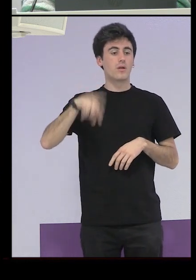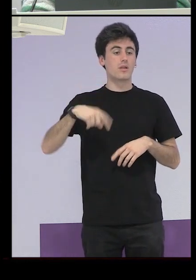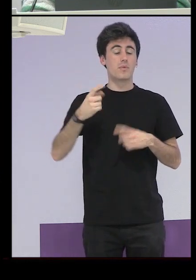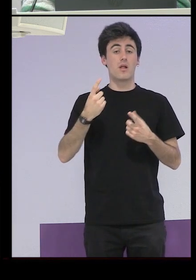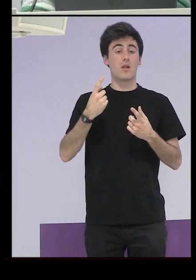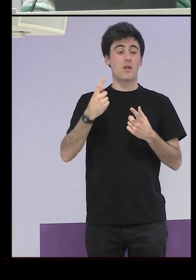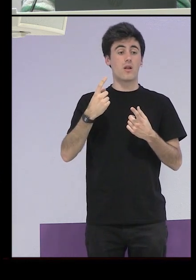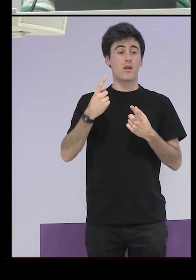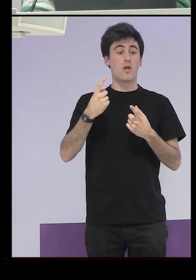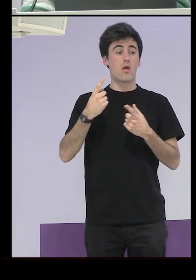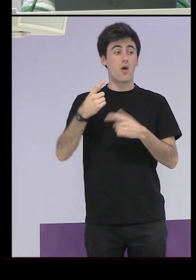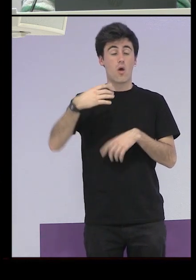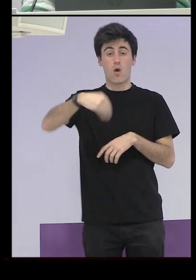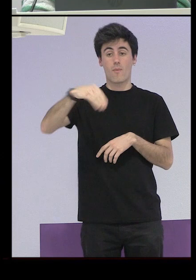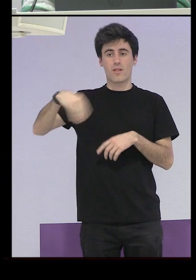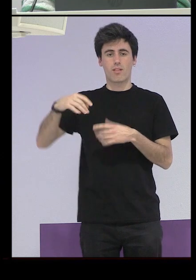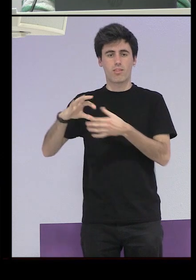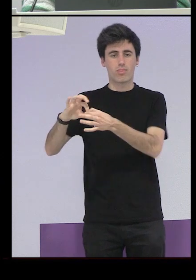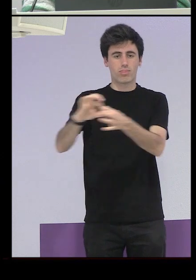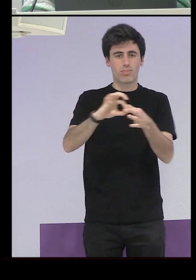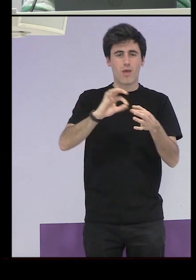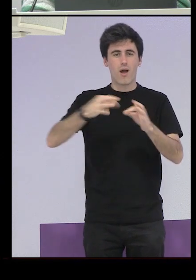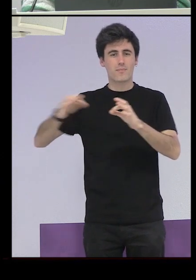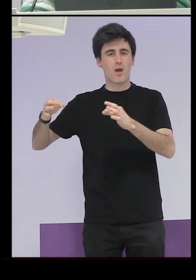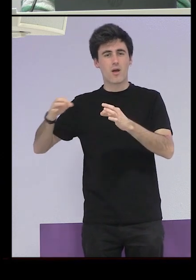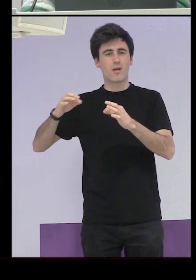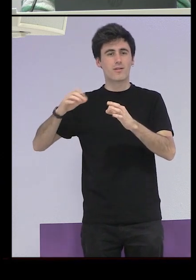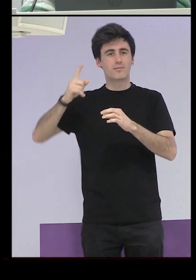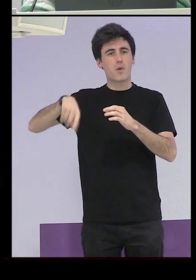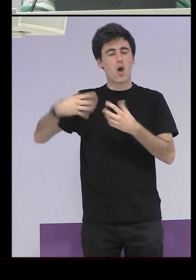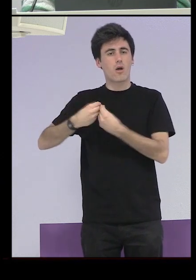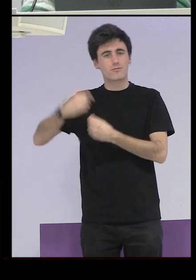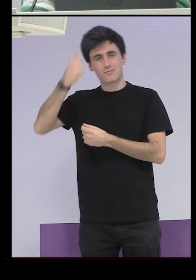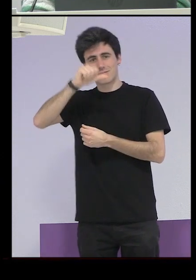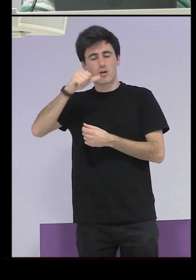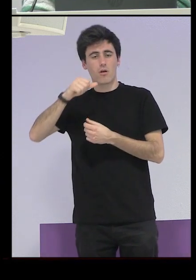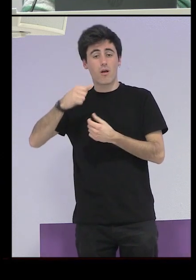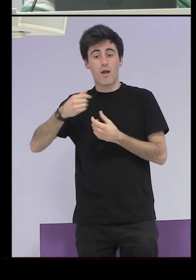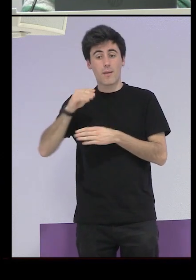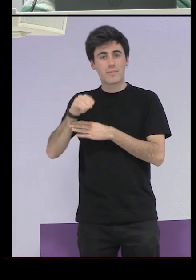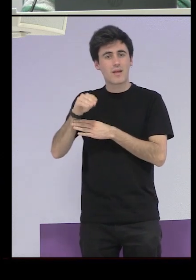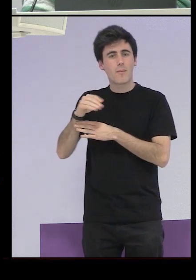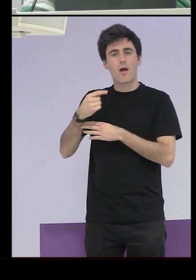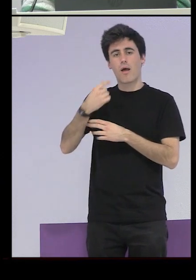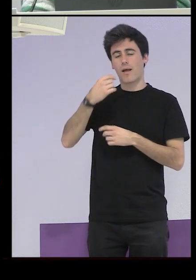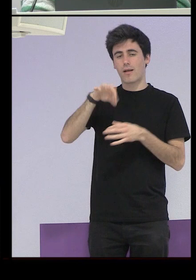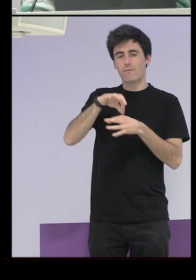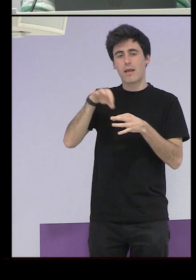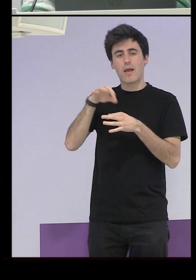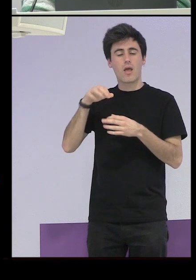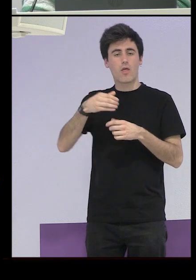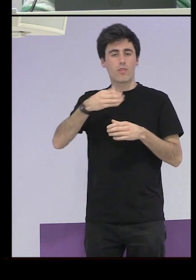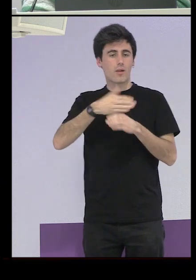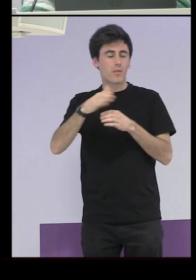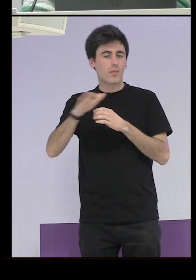unas jóvenes que se pasaban las tardes en compañía de unos chicos los cuales las invitaban a tomar un café cerveza etcétera al